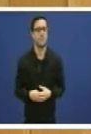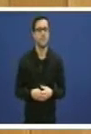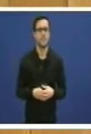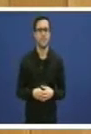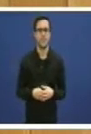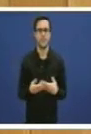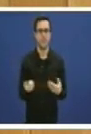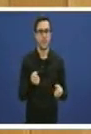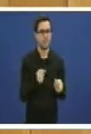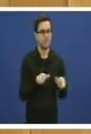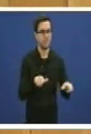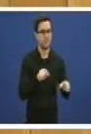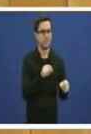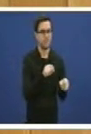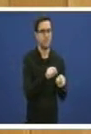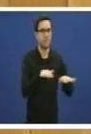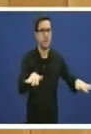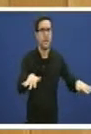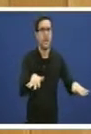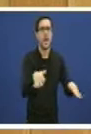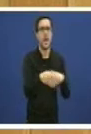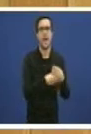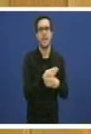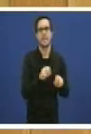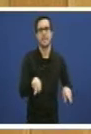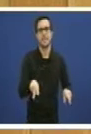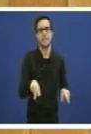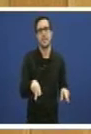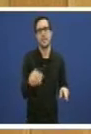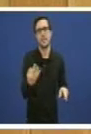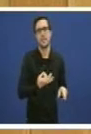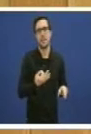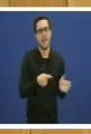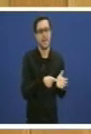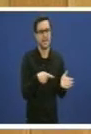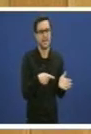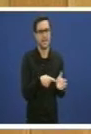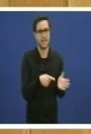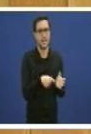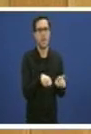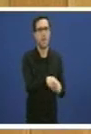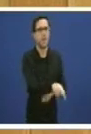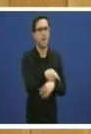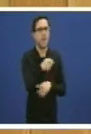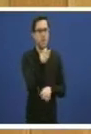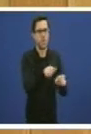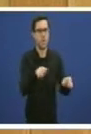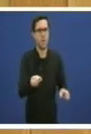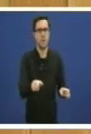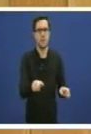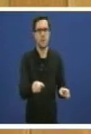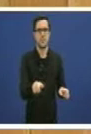extensión se fai sin persuicio da existencia das correspondientes obrigas aqueles terceiros